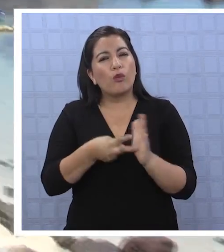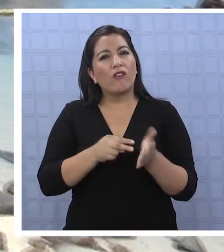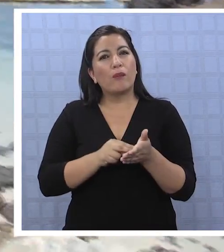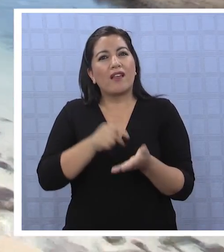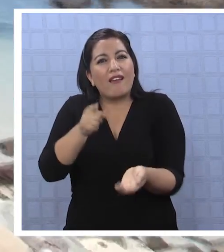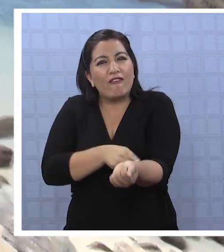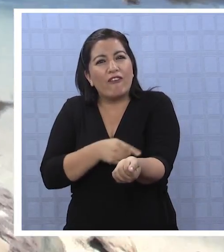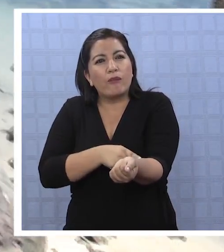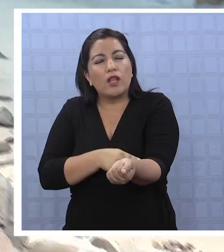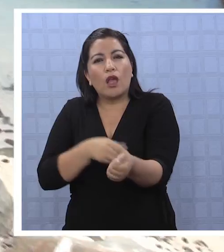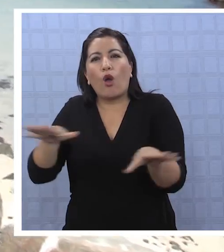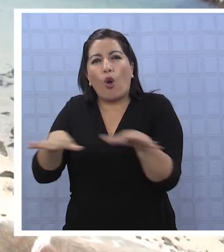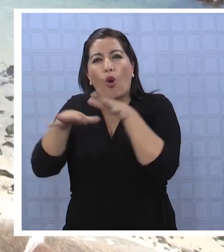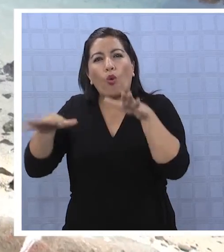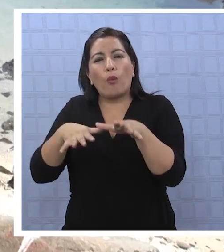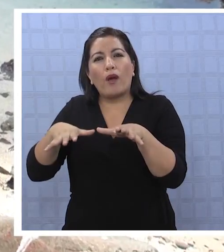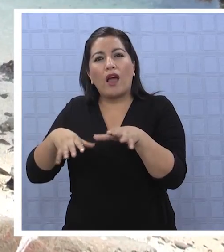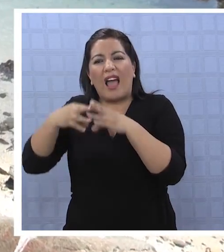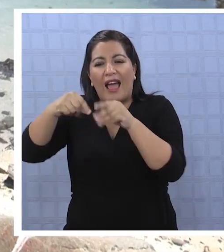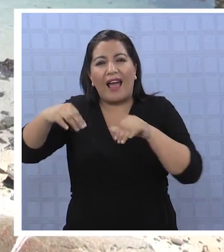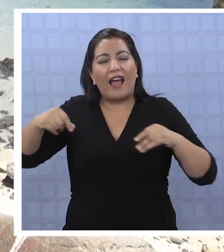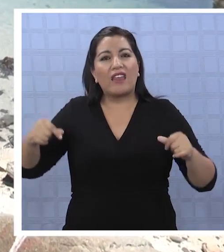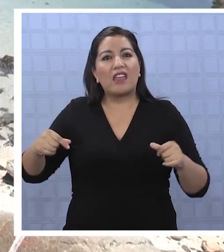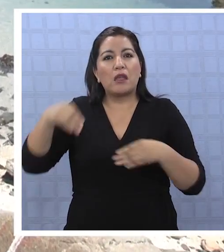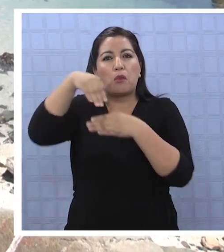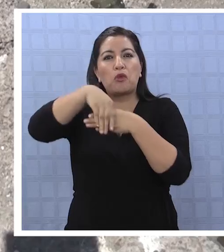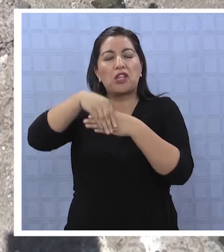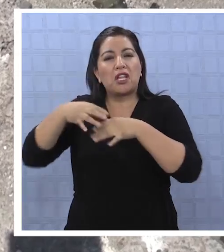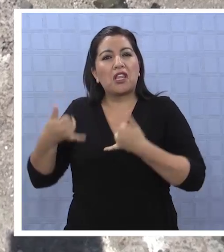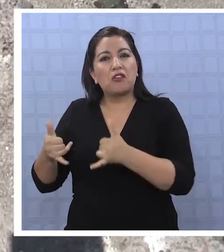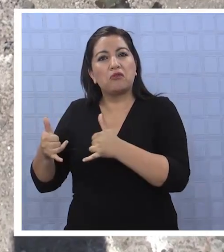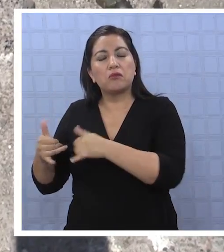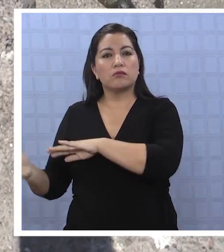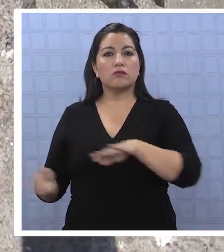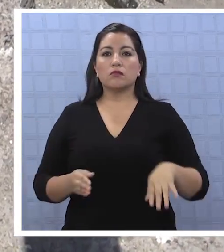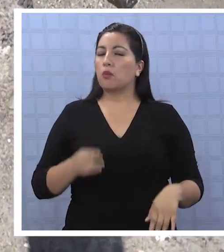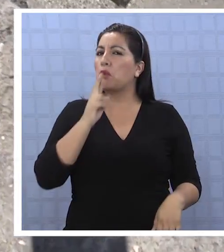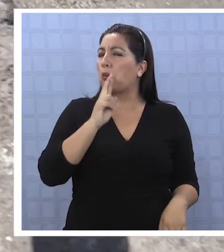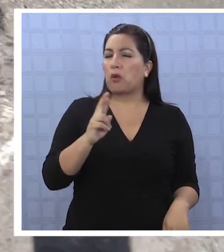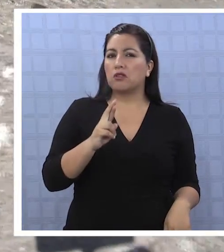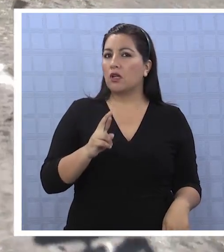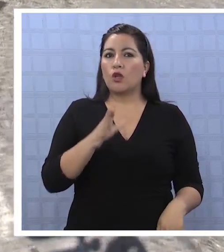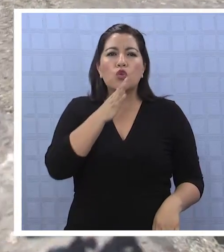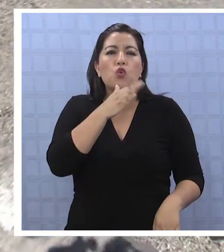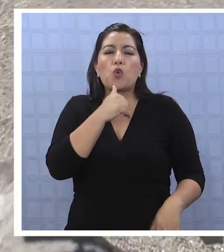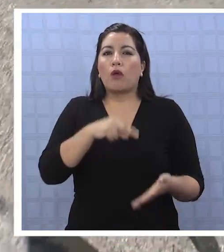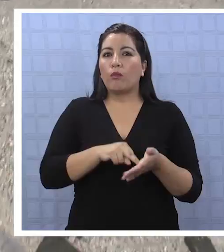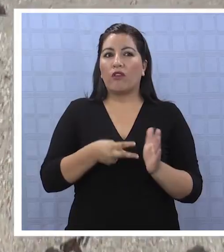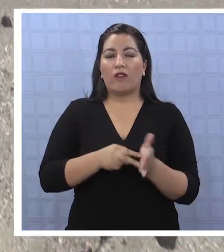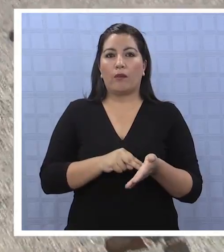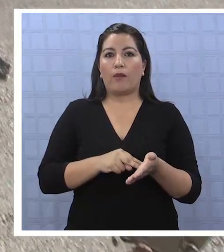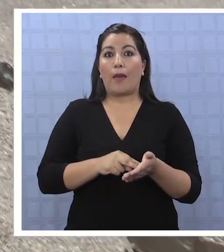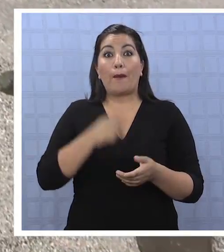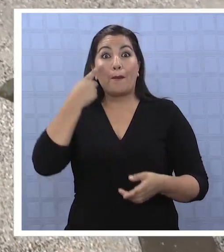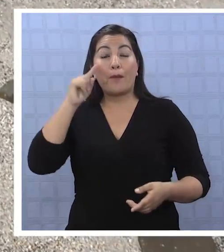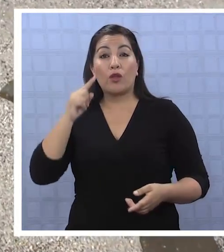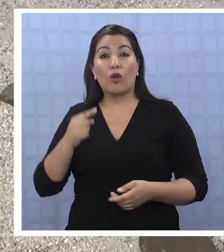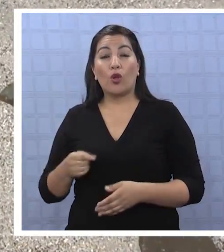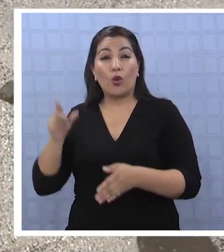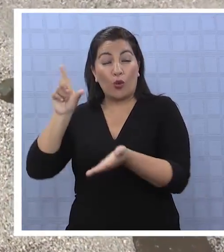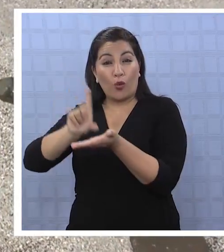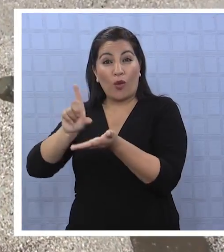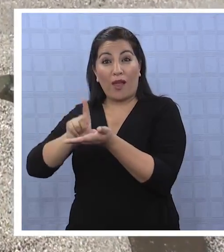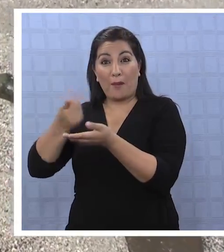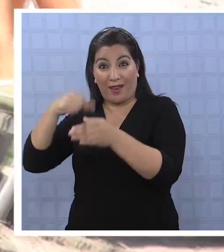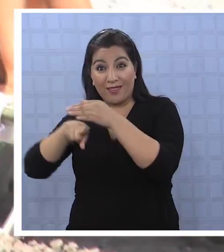la arena, el tema de la playa, para poder pasar una tarde de agrado? No hay ningún inconveniente, ninguno, pero el acceso es por allá. La situación